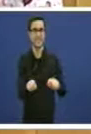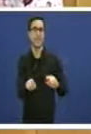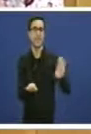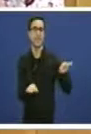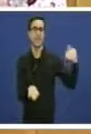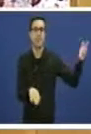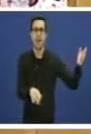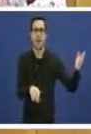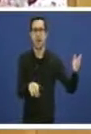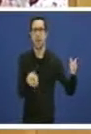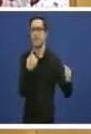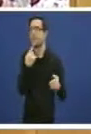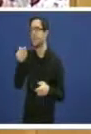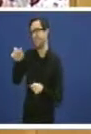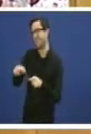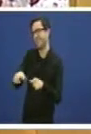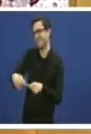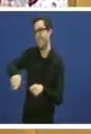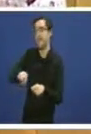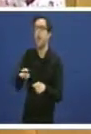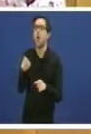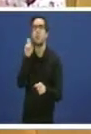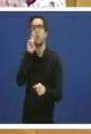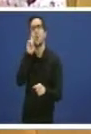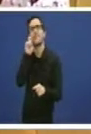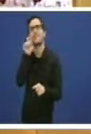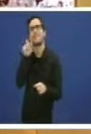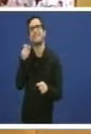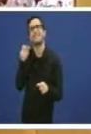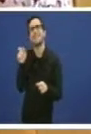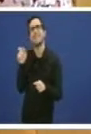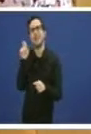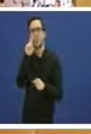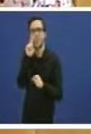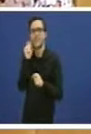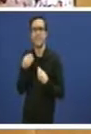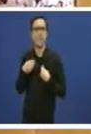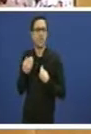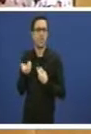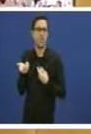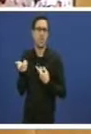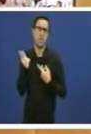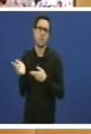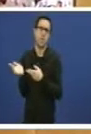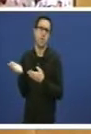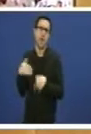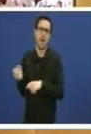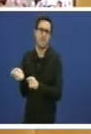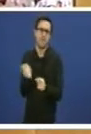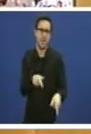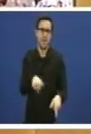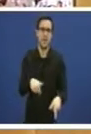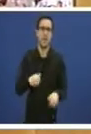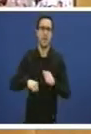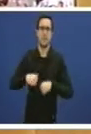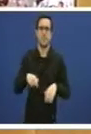sanitarios non teñen dereito a tensión sanitaria. Pero verán, vamos lle decir a unha persona que leva tres meses residindo e